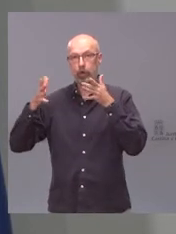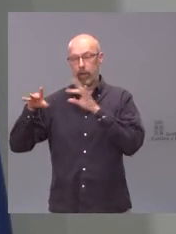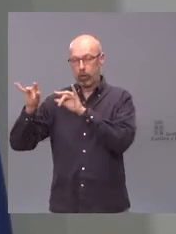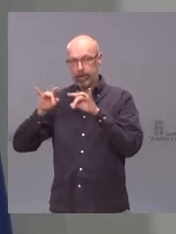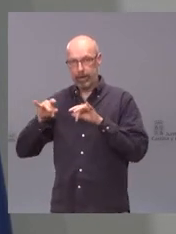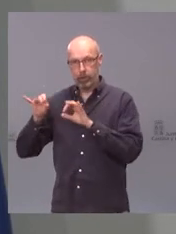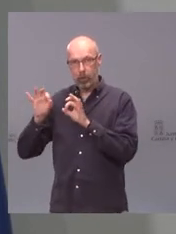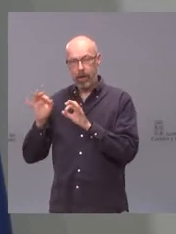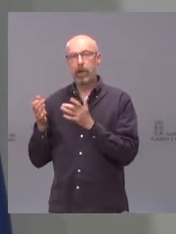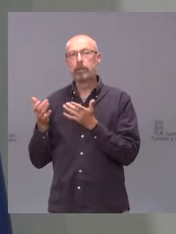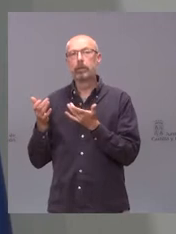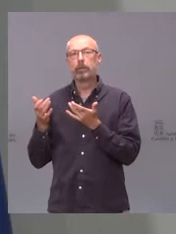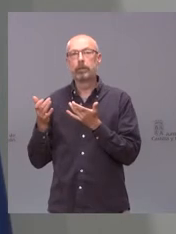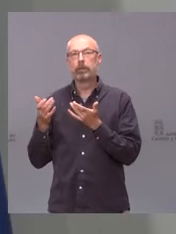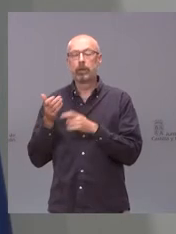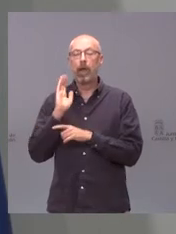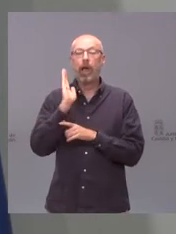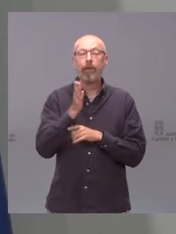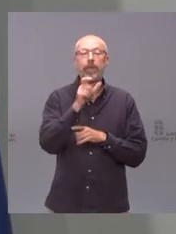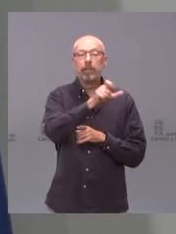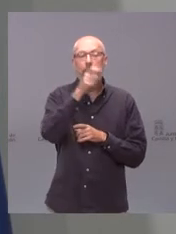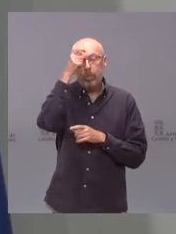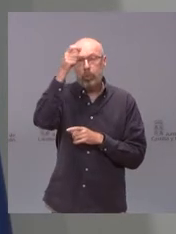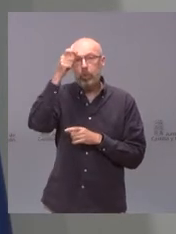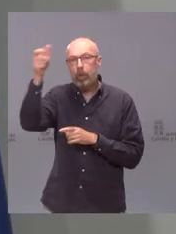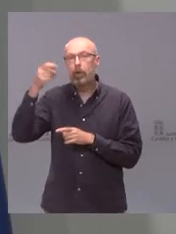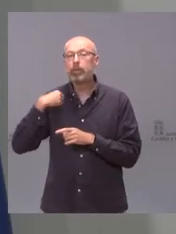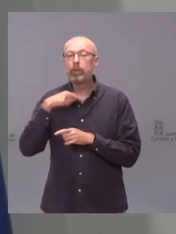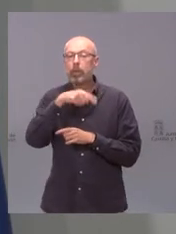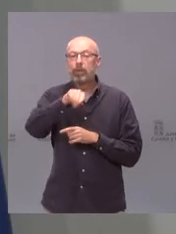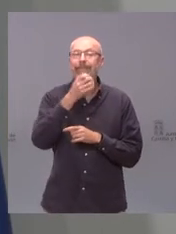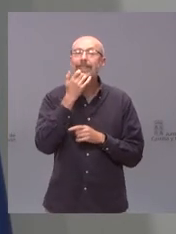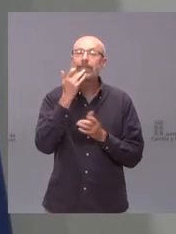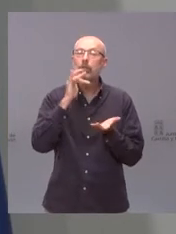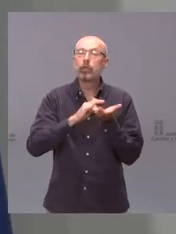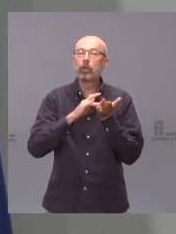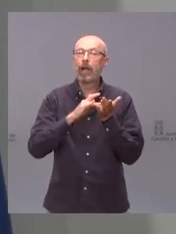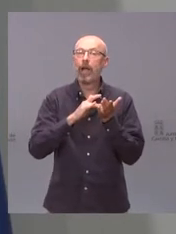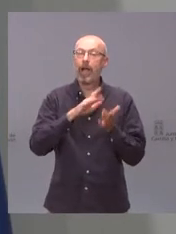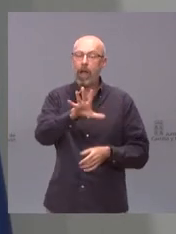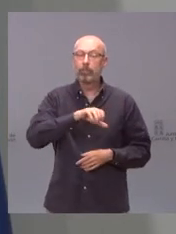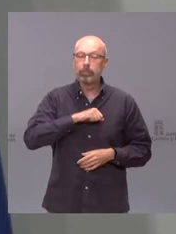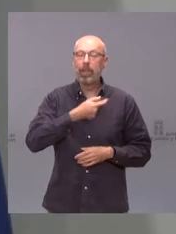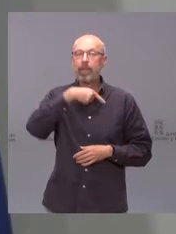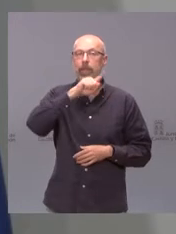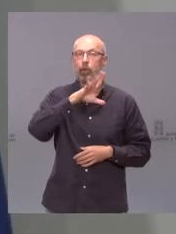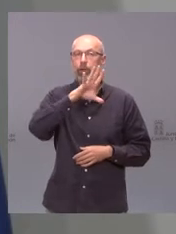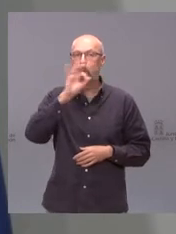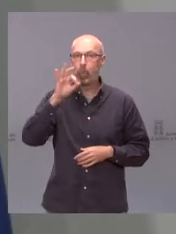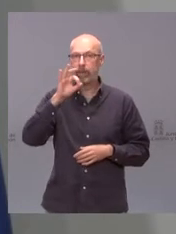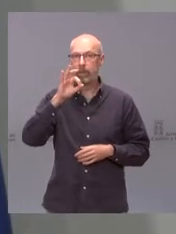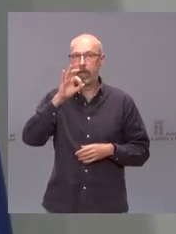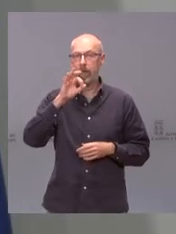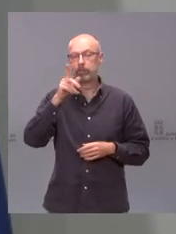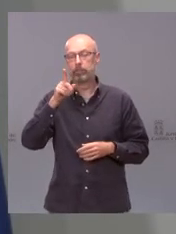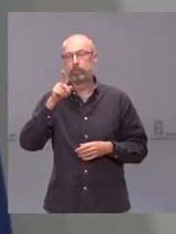que va a afectar a aquellos municipios que tengan una incidencia superior a los 150 por